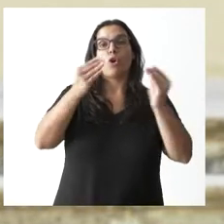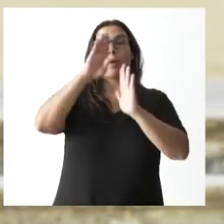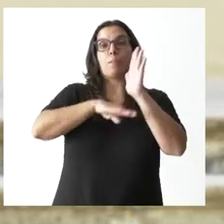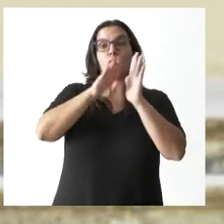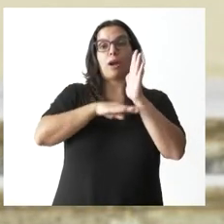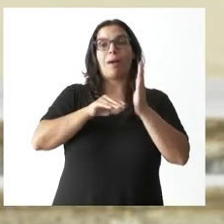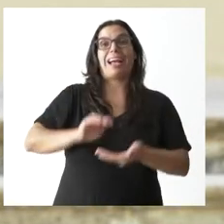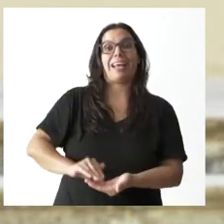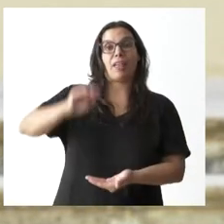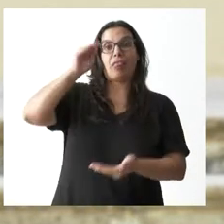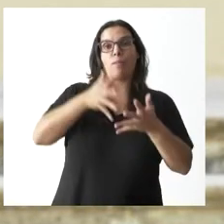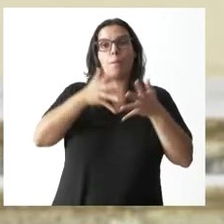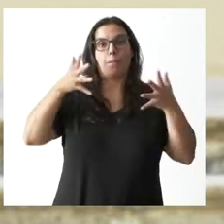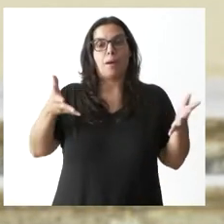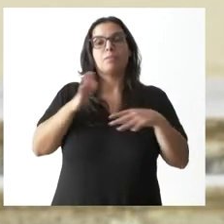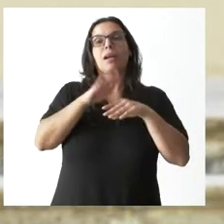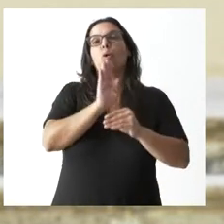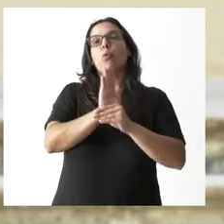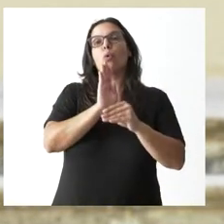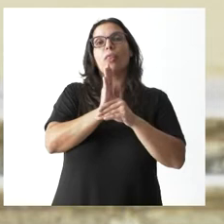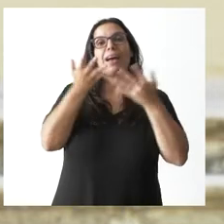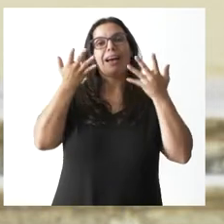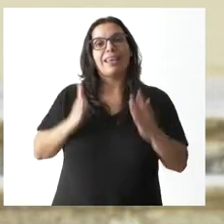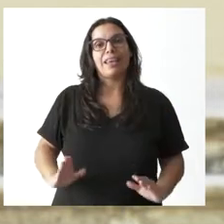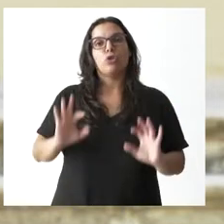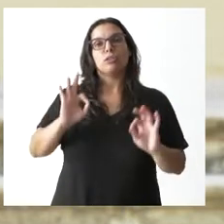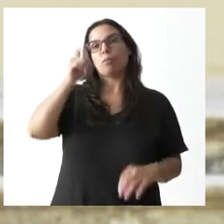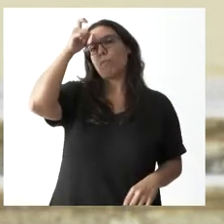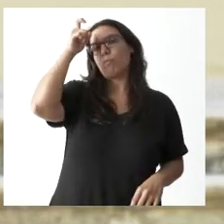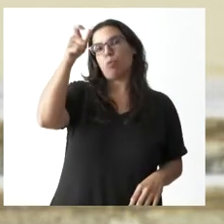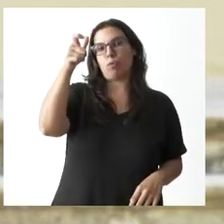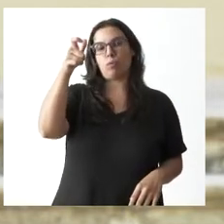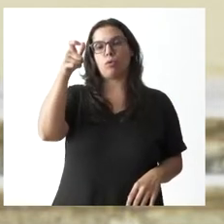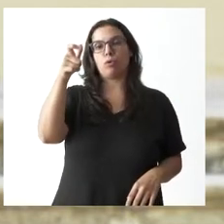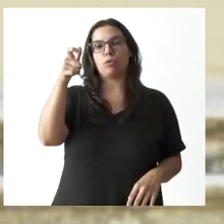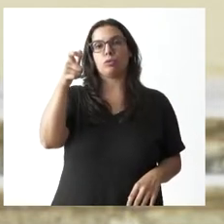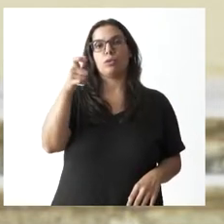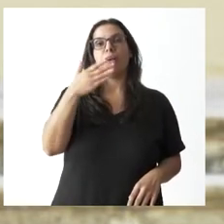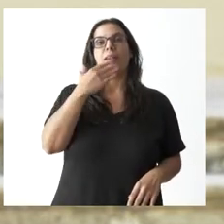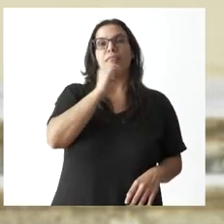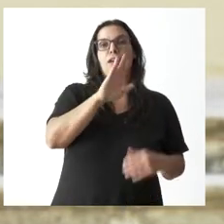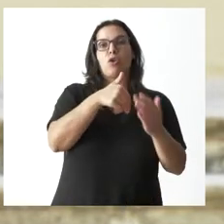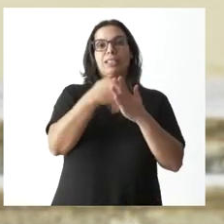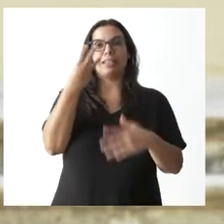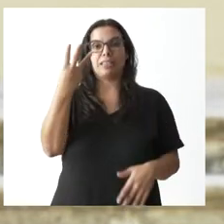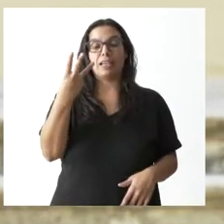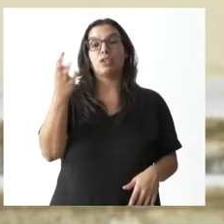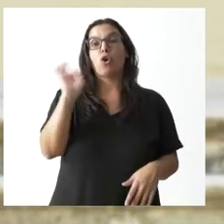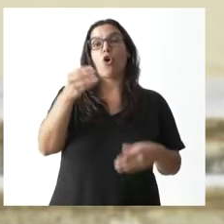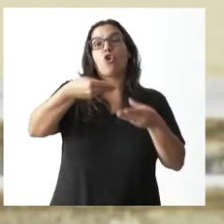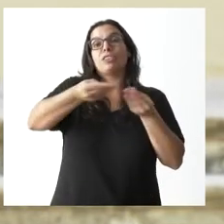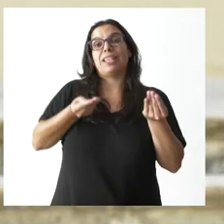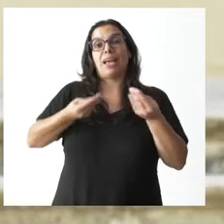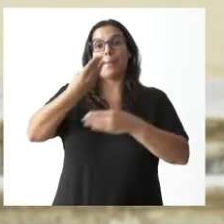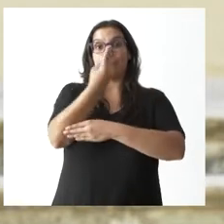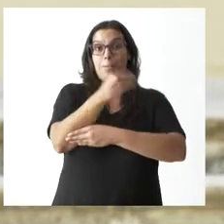Crecemos para el cuidado de hijos en los municipios rurales de cero a tres años, o el cheque BB, que pondremos